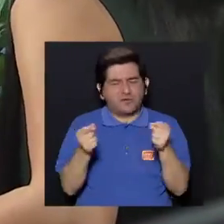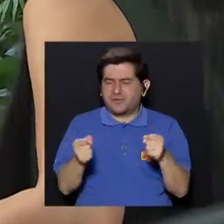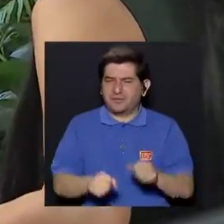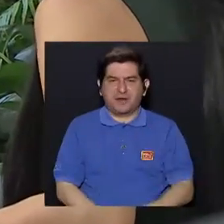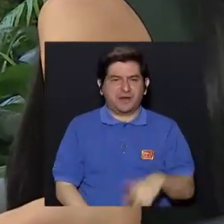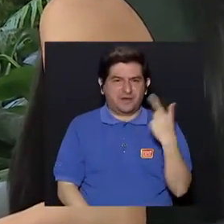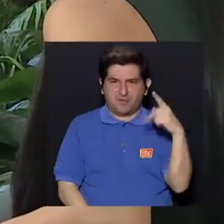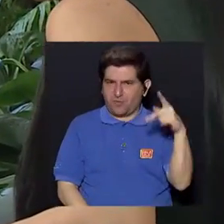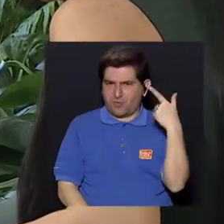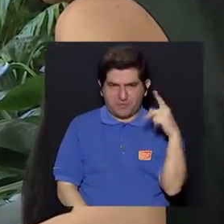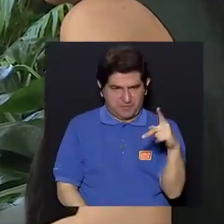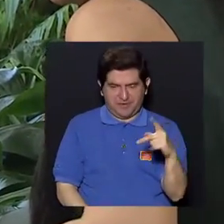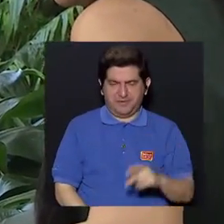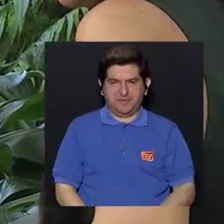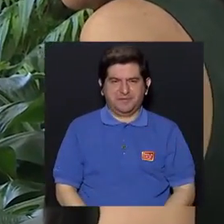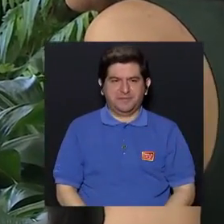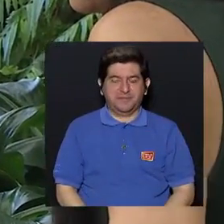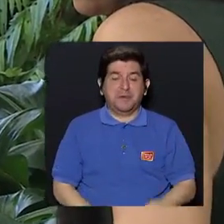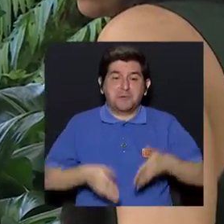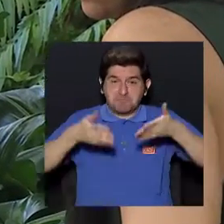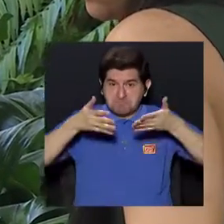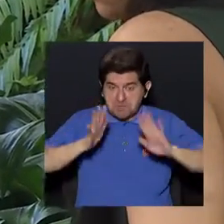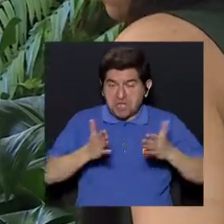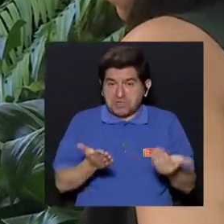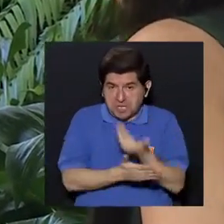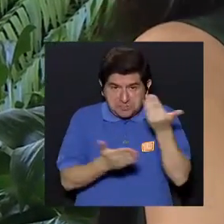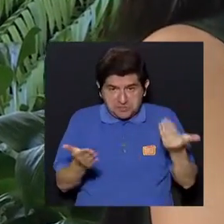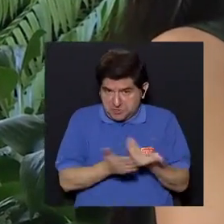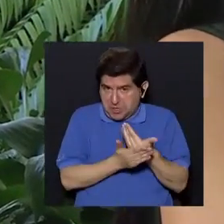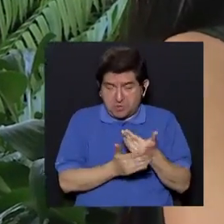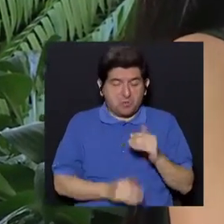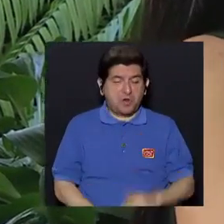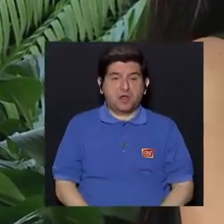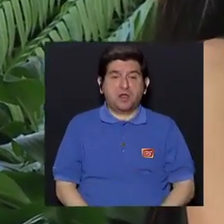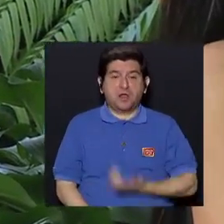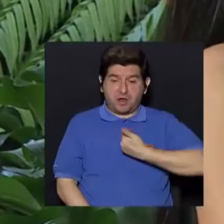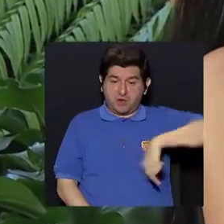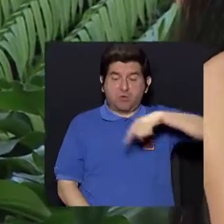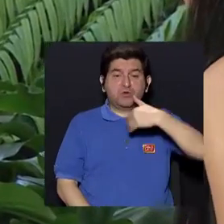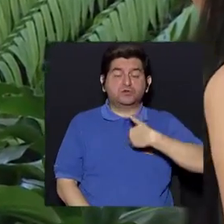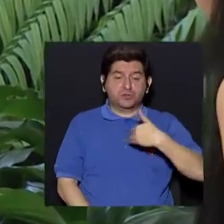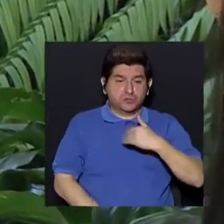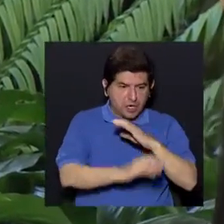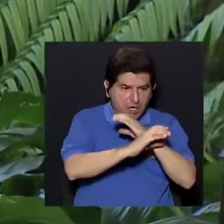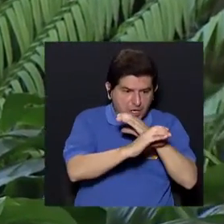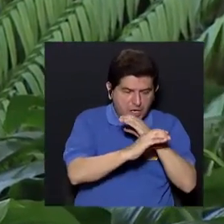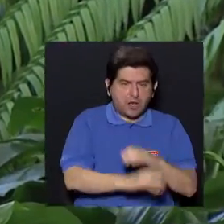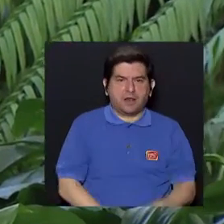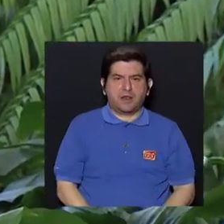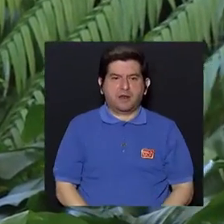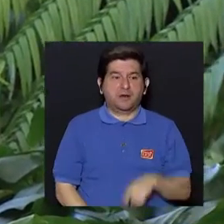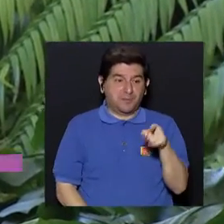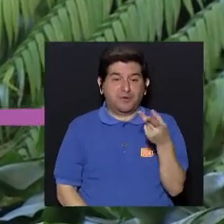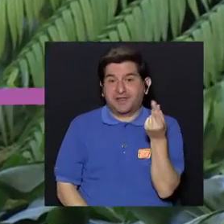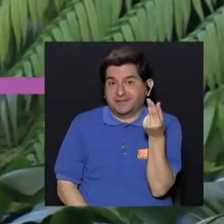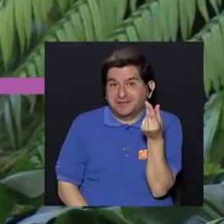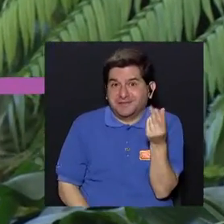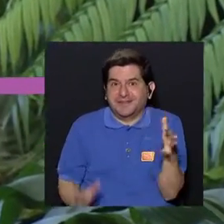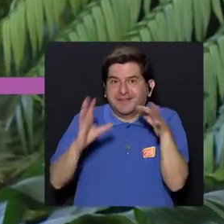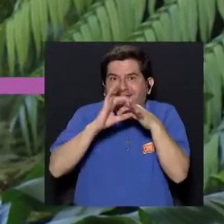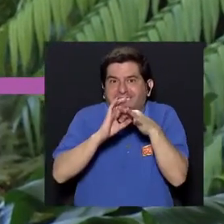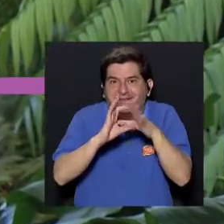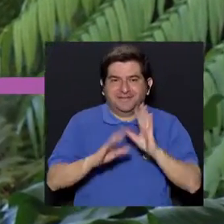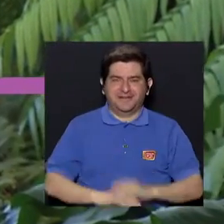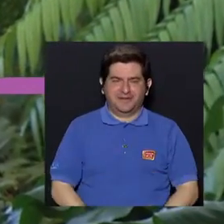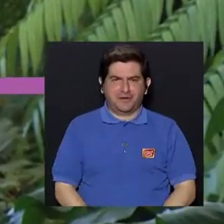digamos que no esté expuesto a quebrarse. Ahora, entonces, mientras está nuevo, por supuesto que nosotros tenemos todo el cuidado porque lo vemos asociado a plata, ¿verdad?